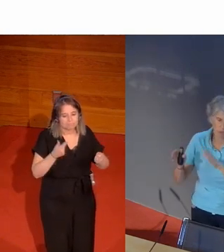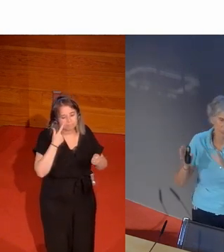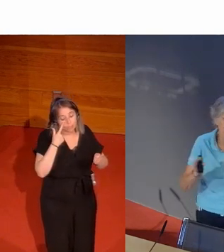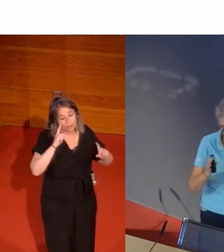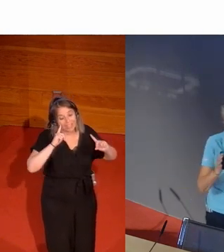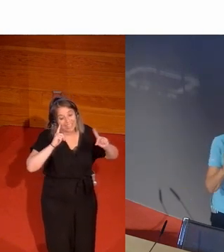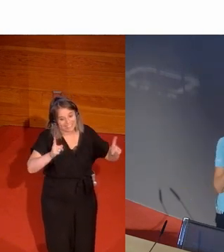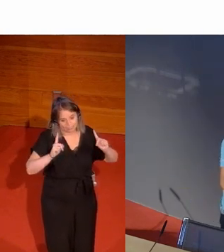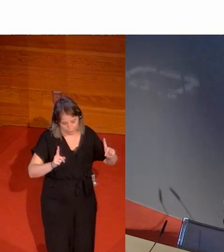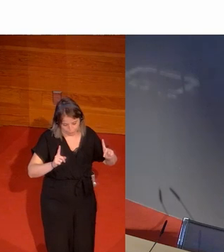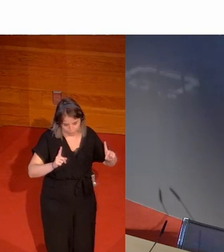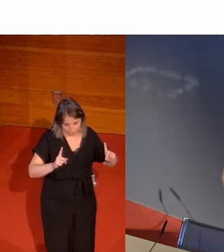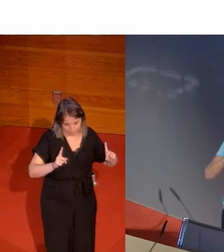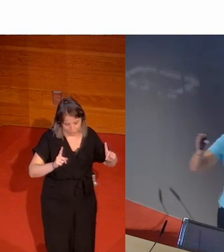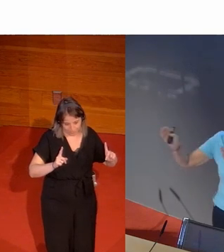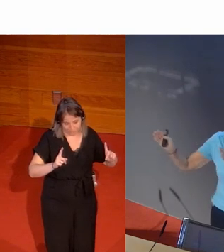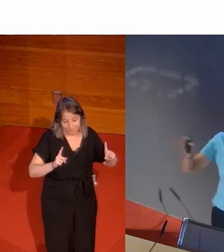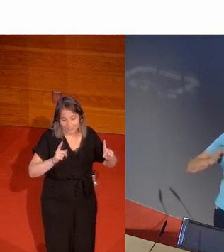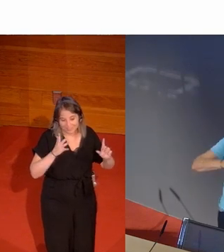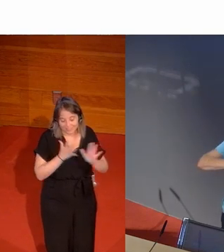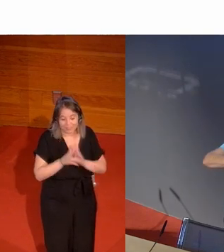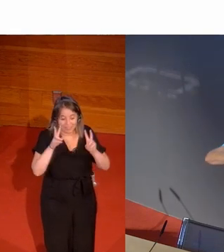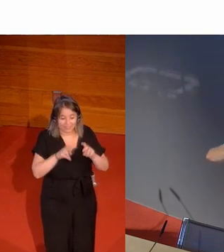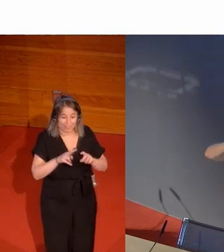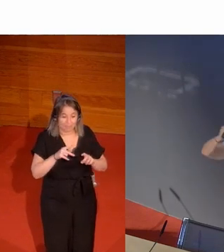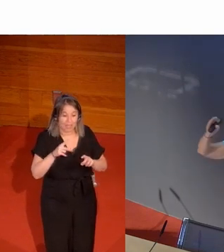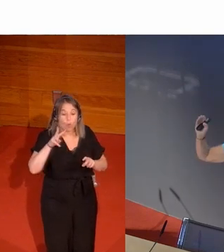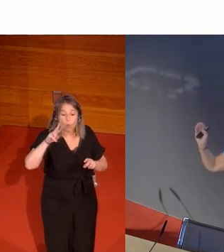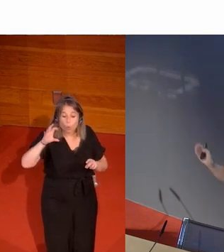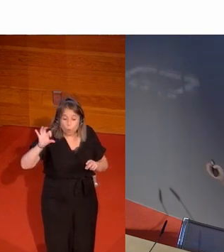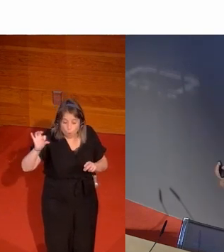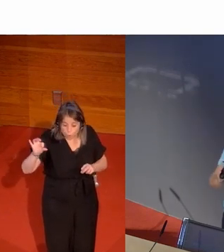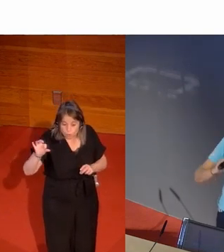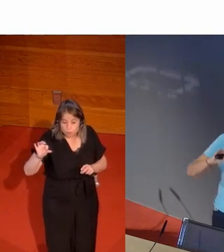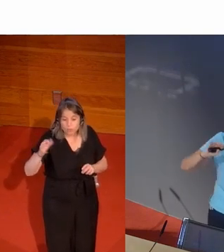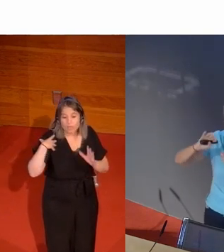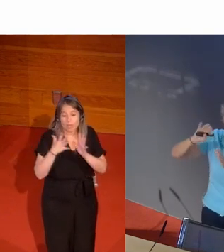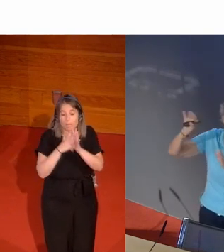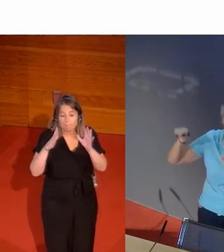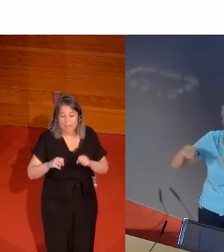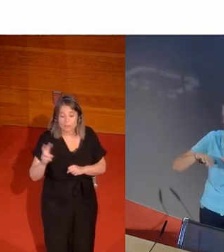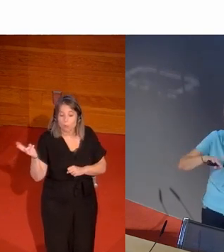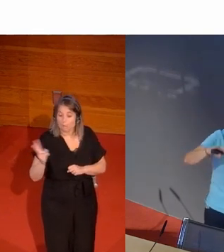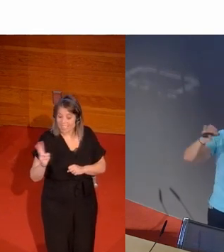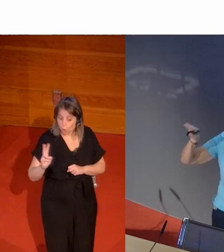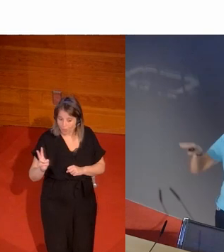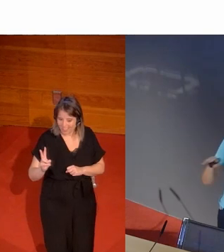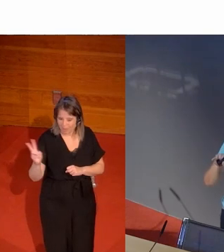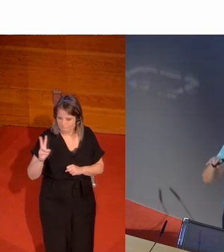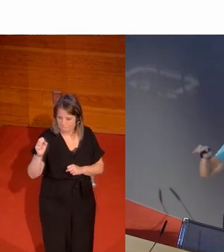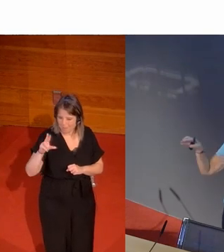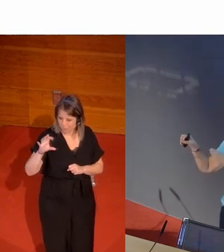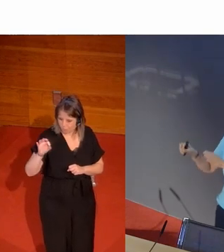excepción que es todo el bloque soviético todo lo que era el pacto de Varsovia es decir la Unión Soviética y todos